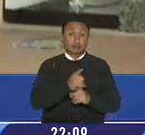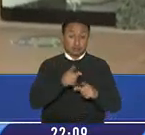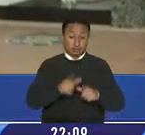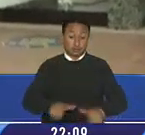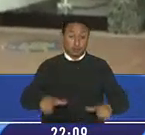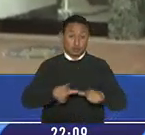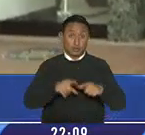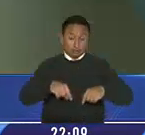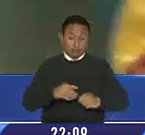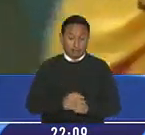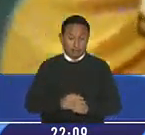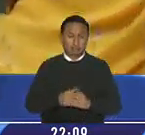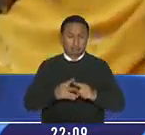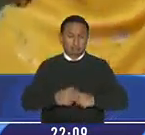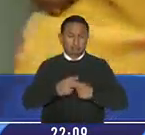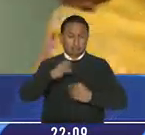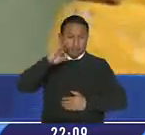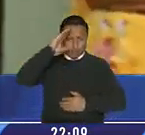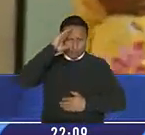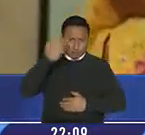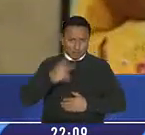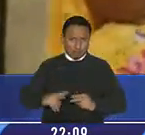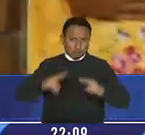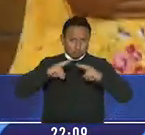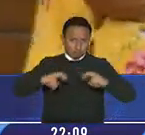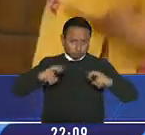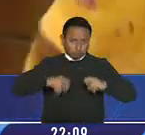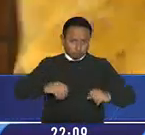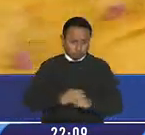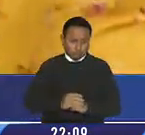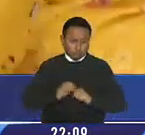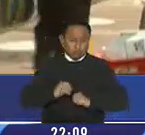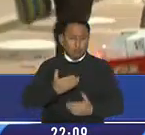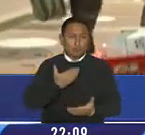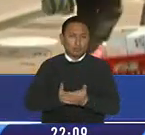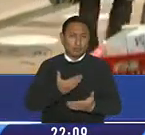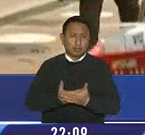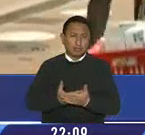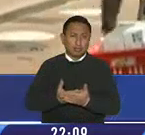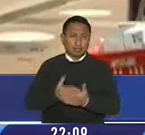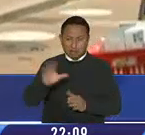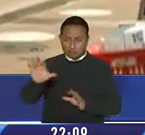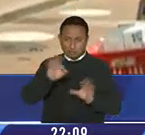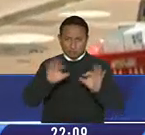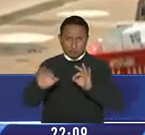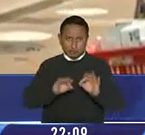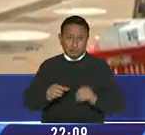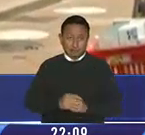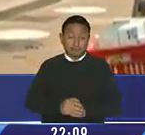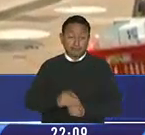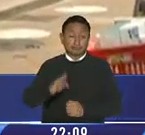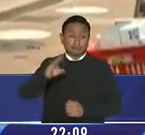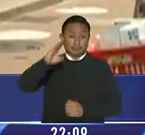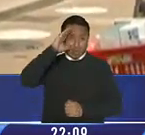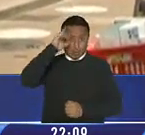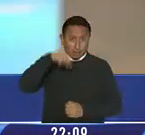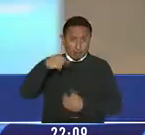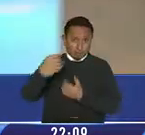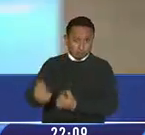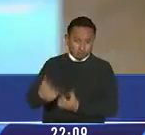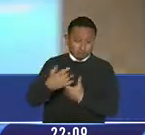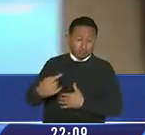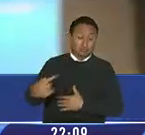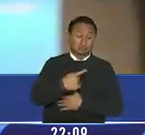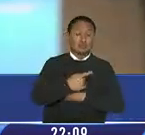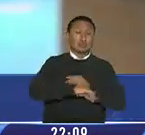llevaban a cabo las investigaciones respectivas. Se recolectaban las pistas necesarias. La policía nos contaba que este